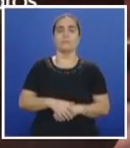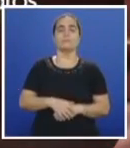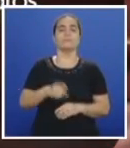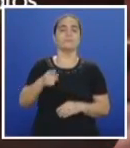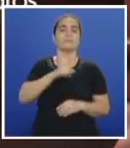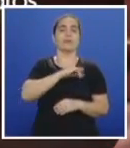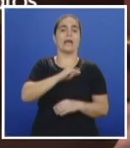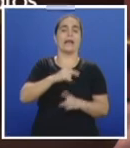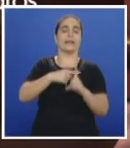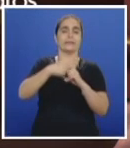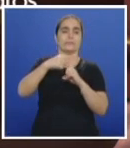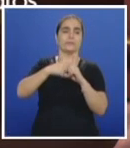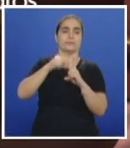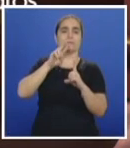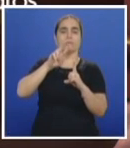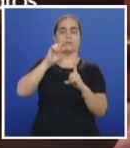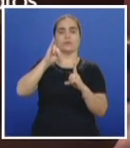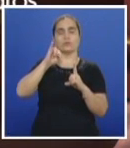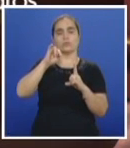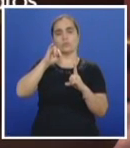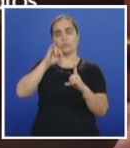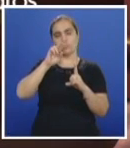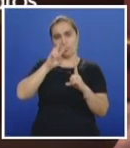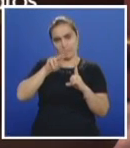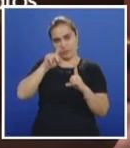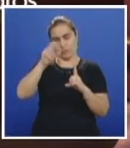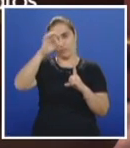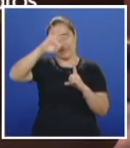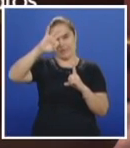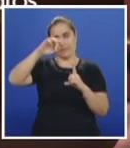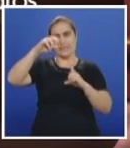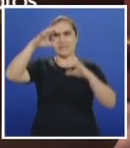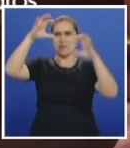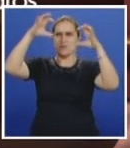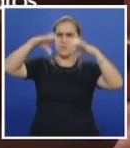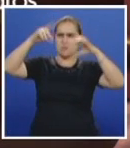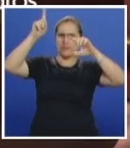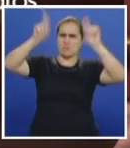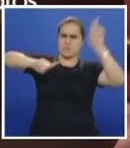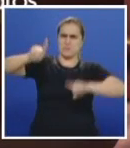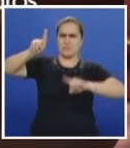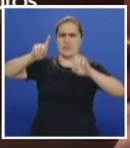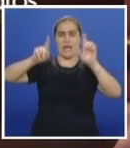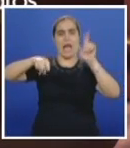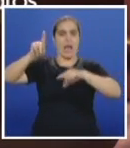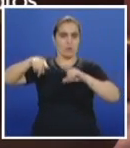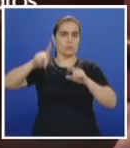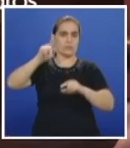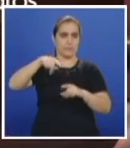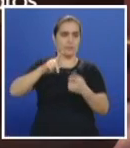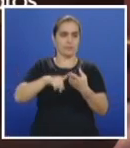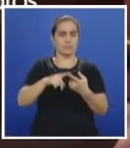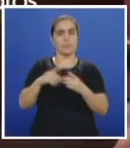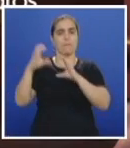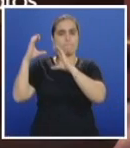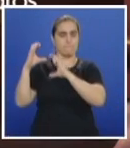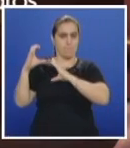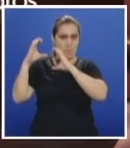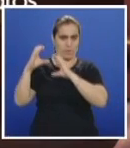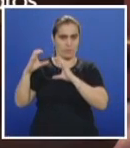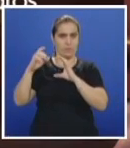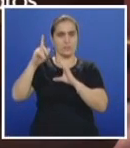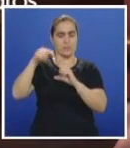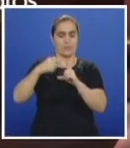señor, Cali amanece con una temperatura de 21 grados centígrados, tormentas eléctricas en algunas zonas de la región, mientras tanto que Popayán,